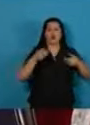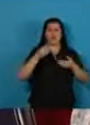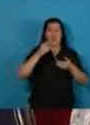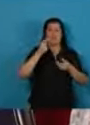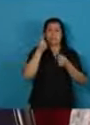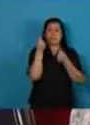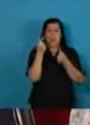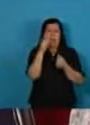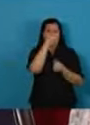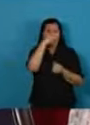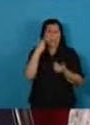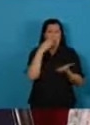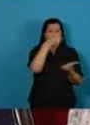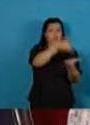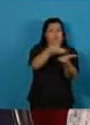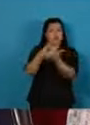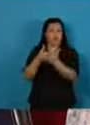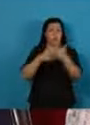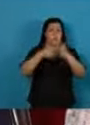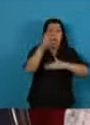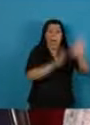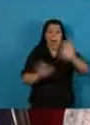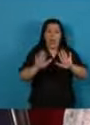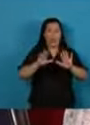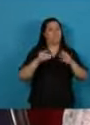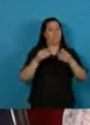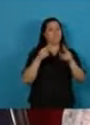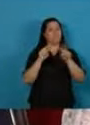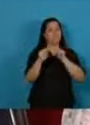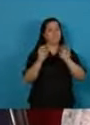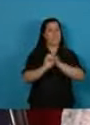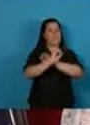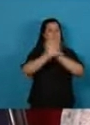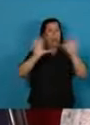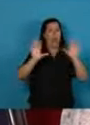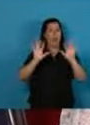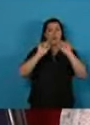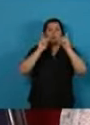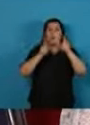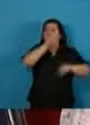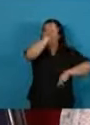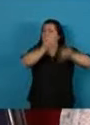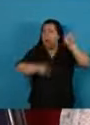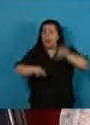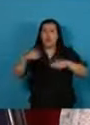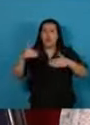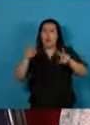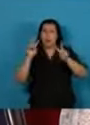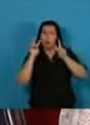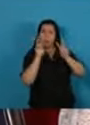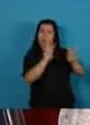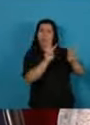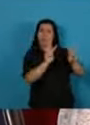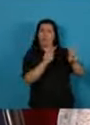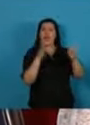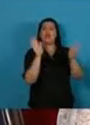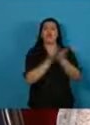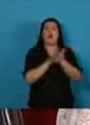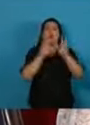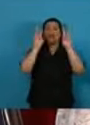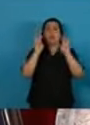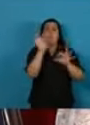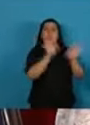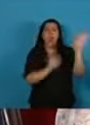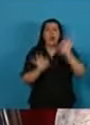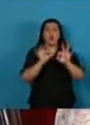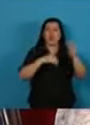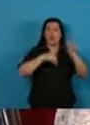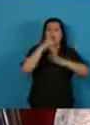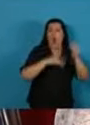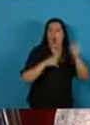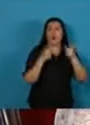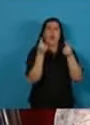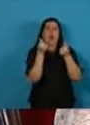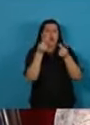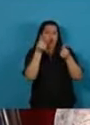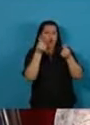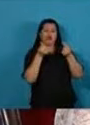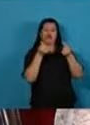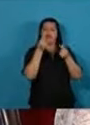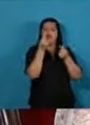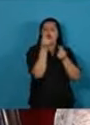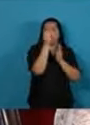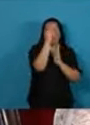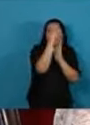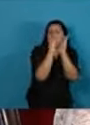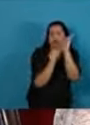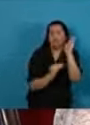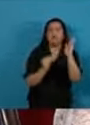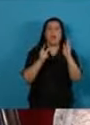a la obra pública. Los ciudadanos podrán acceder a toda la información sobre el proyecto de la obra, los costos de la misma, los